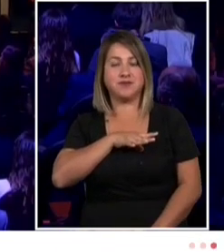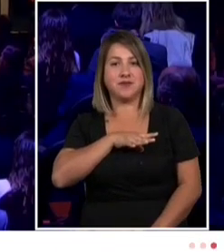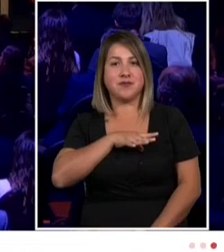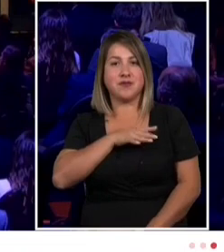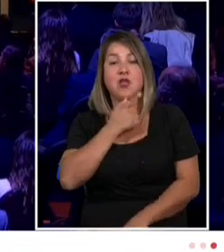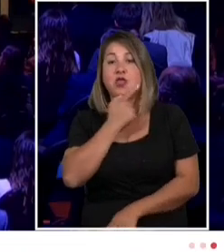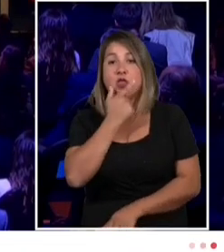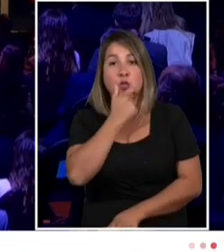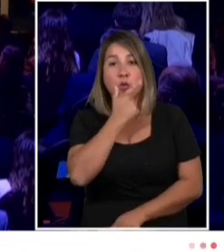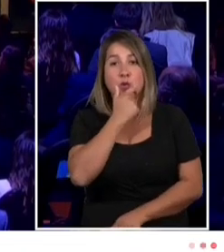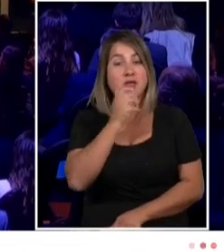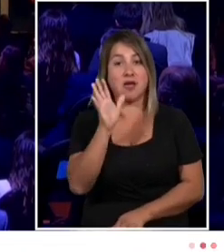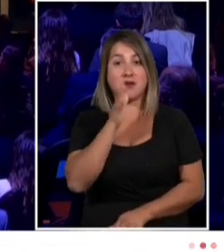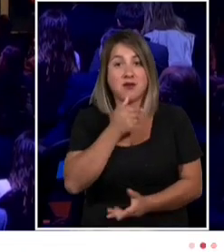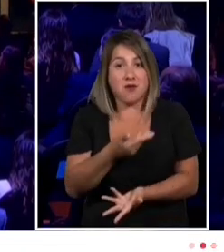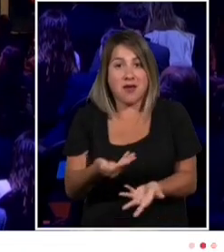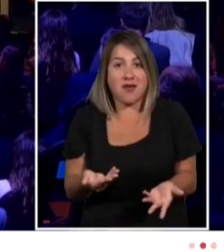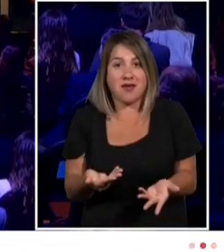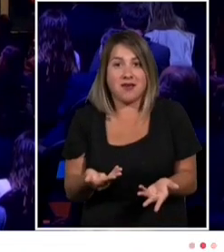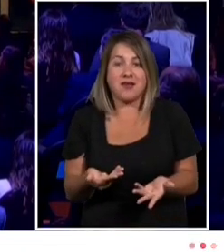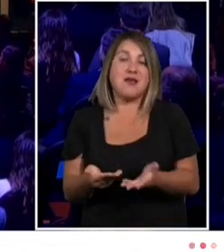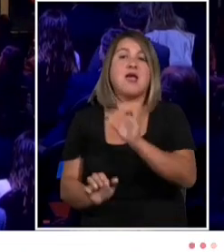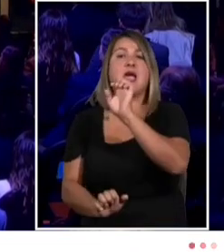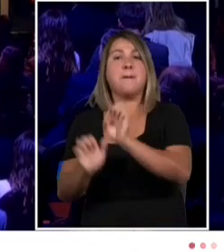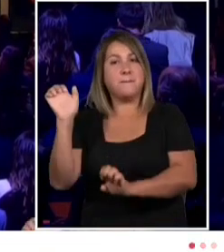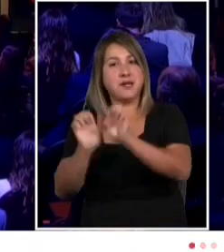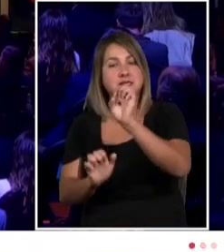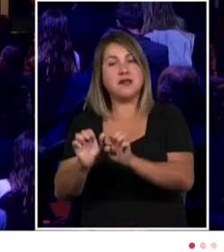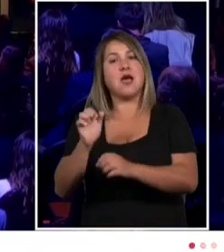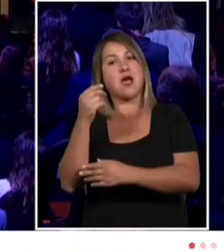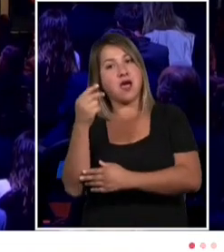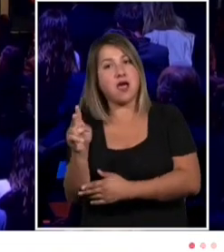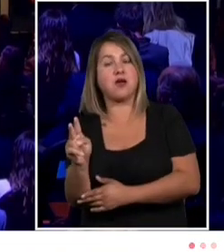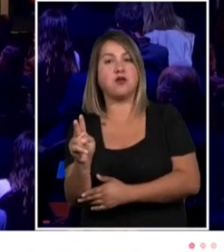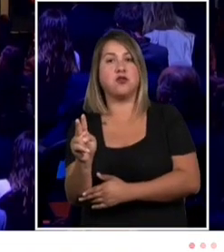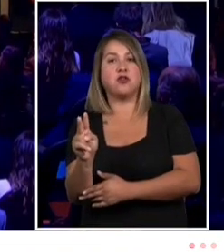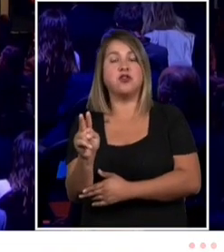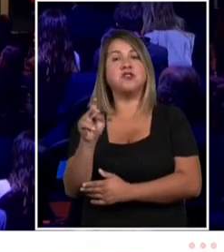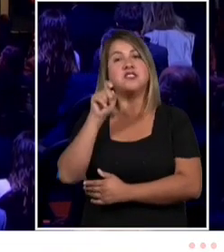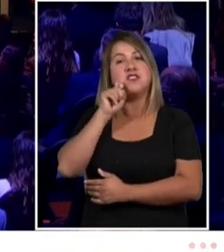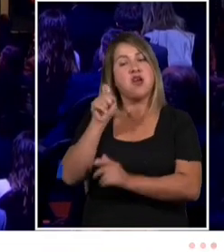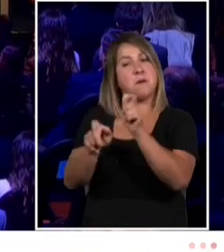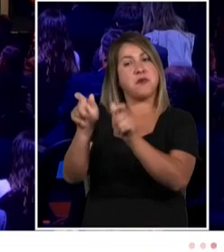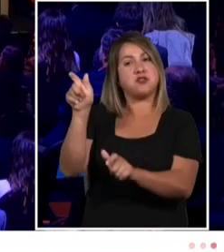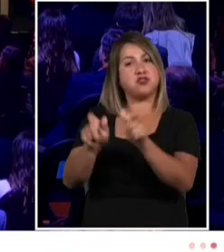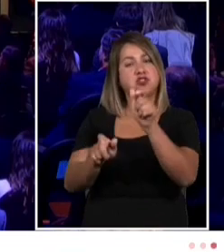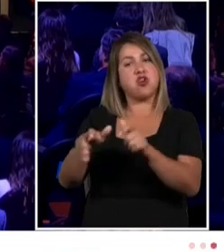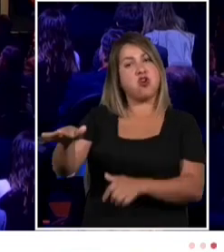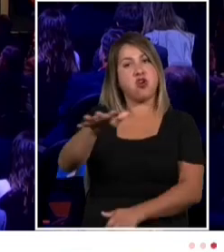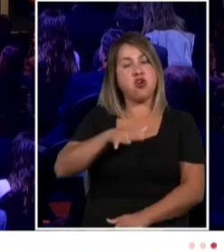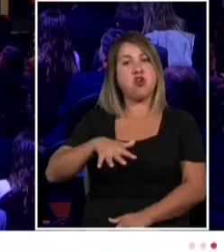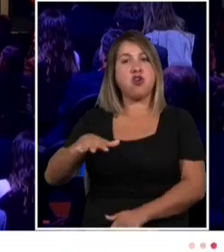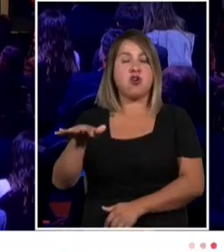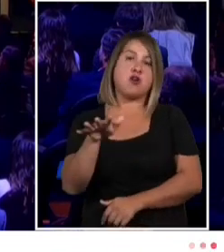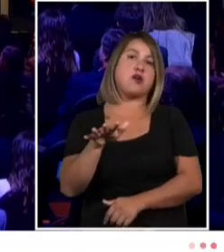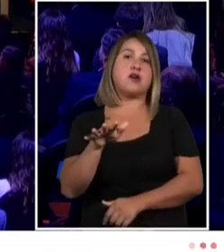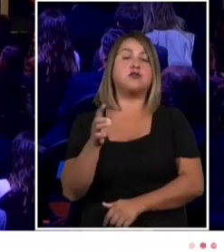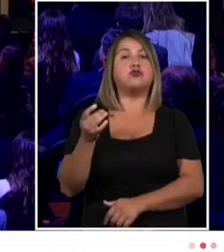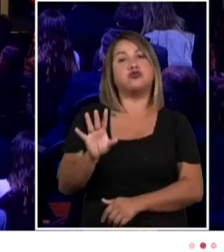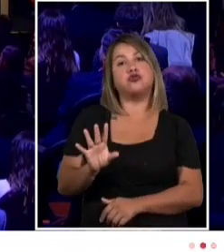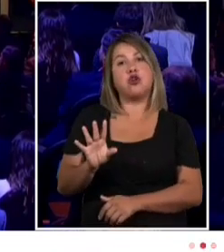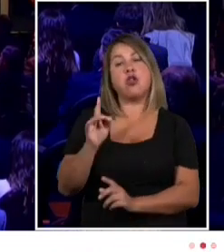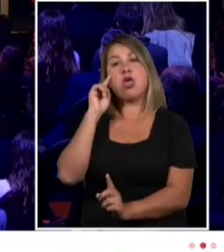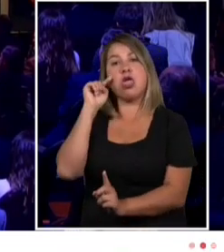que los empresarios no son personas movidas solo ni